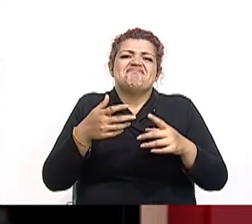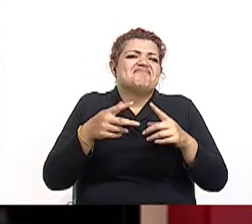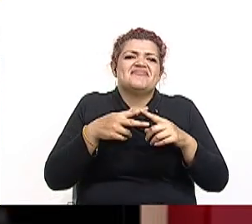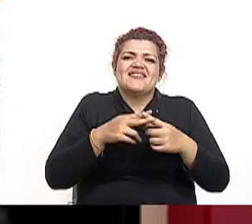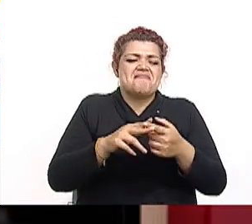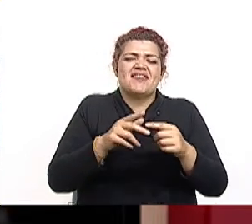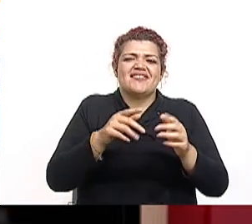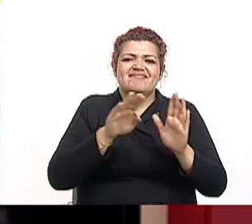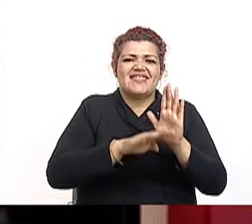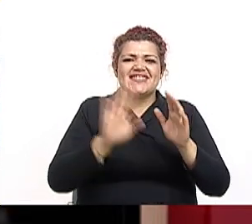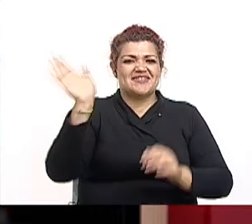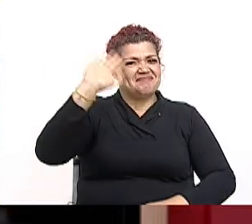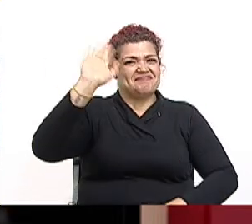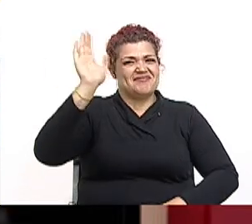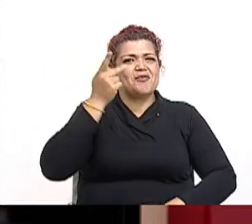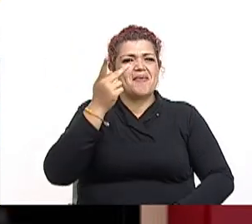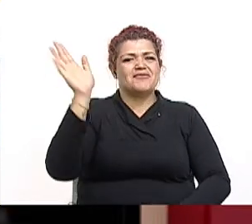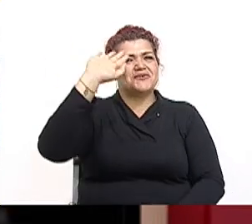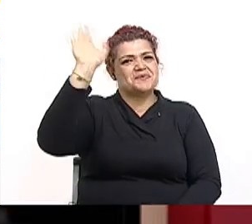en punto. Chao.